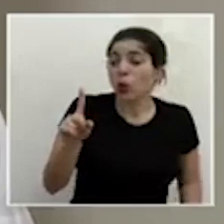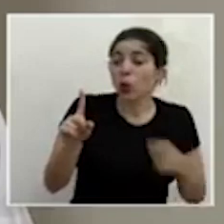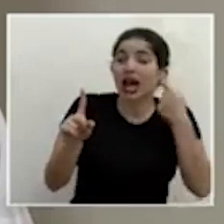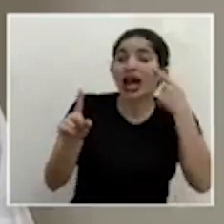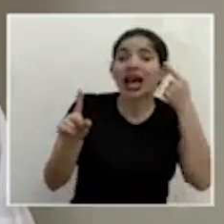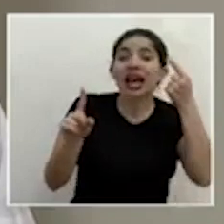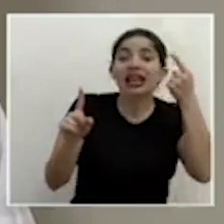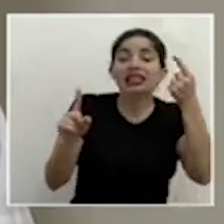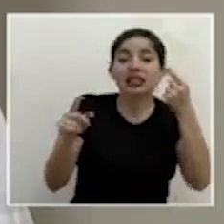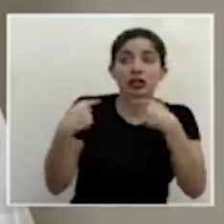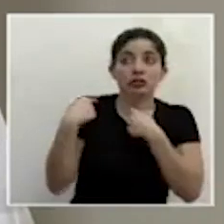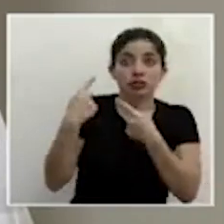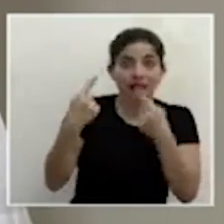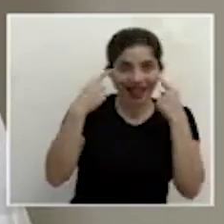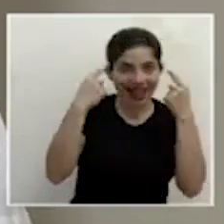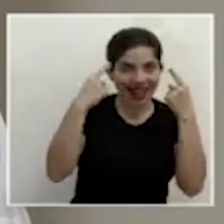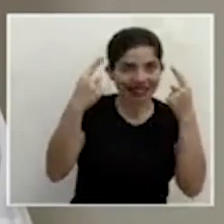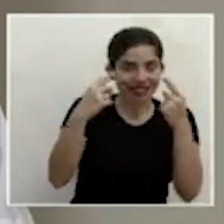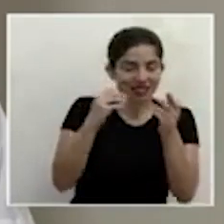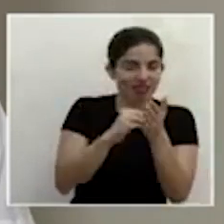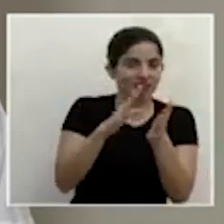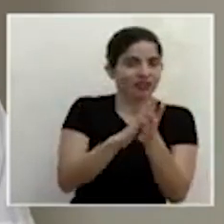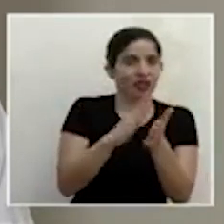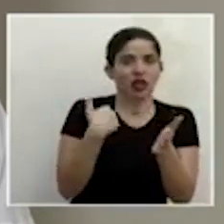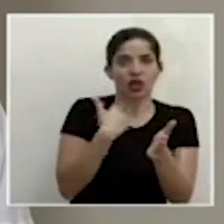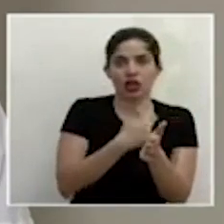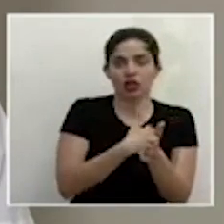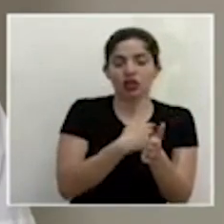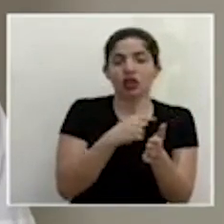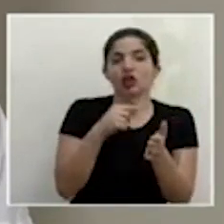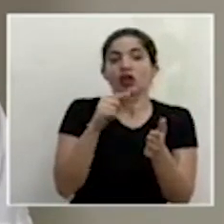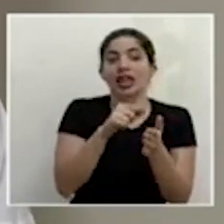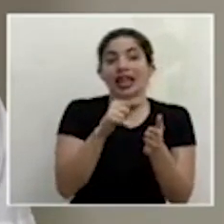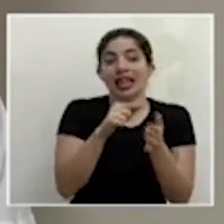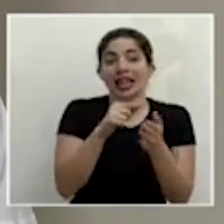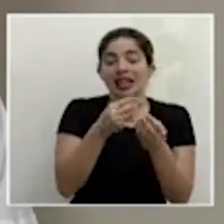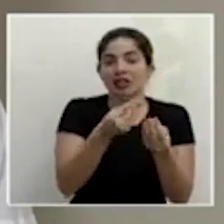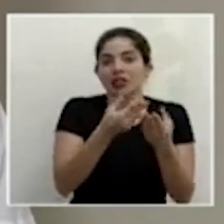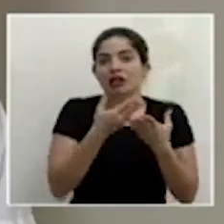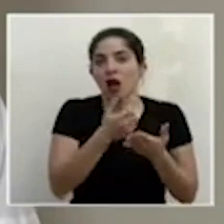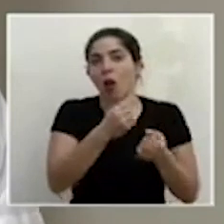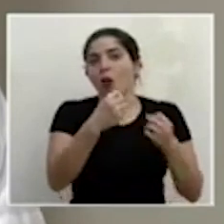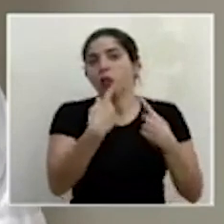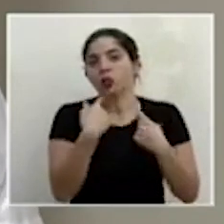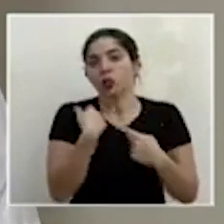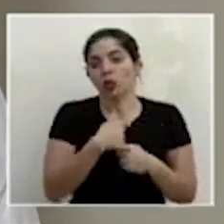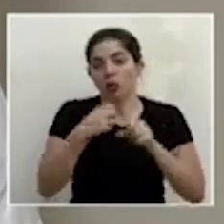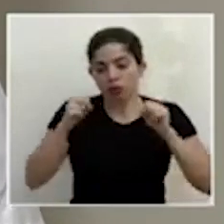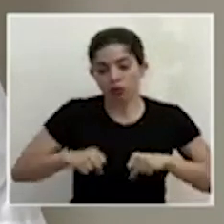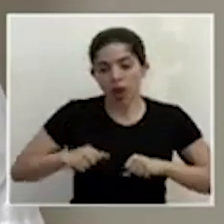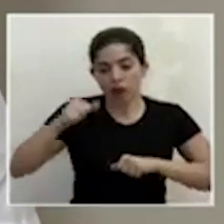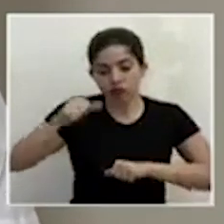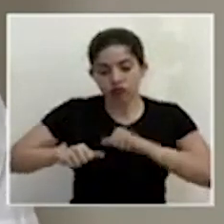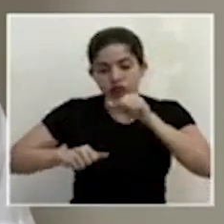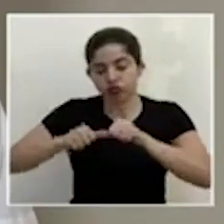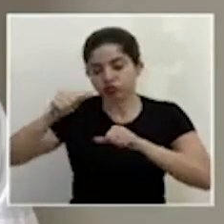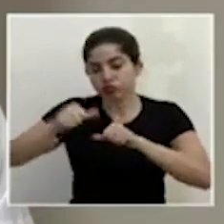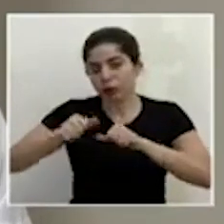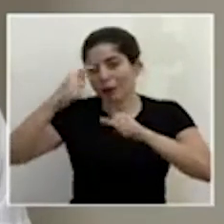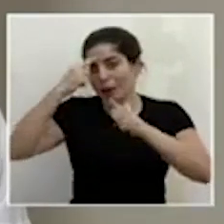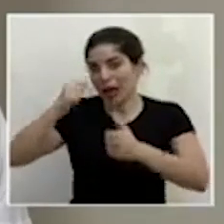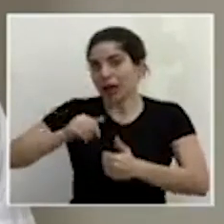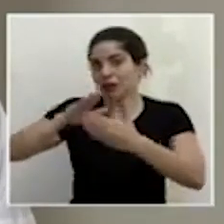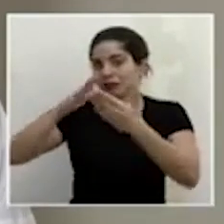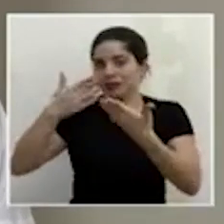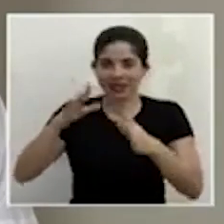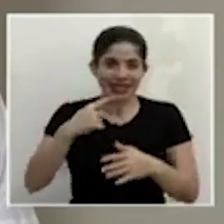que nos ha ido marcando y que nos ha permitido de manera positiva ir avanzando en enfrentar y así se ha